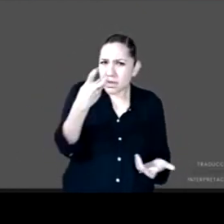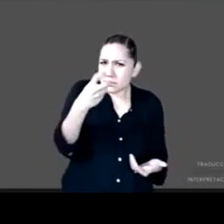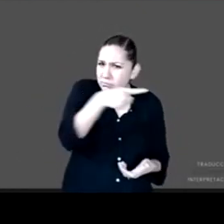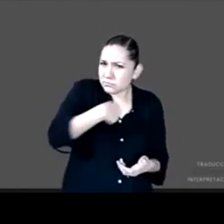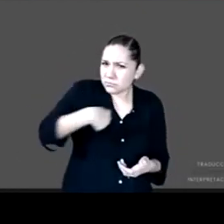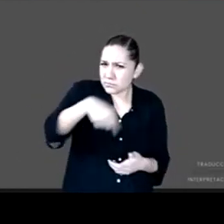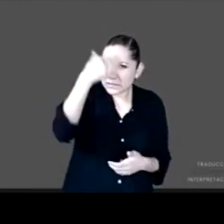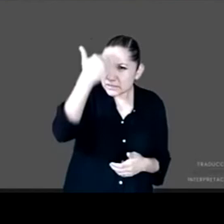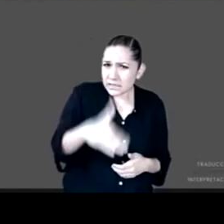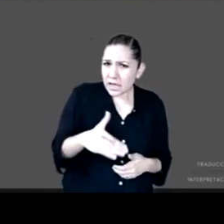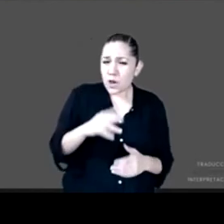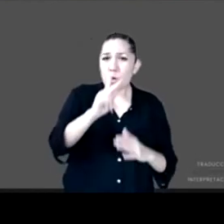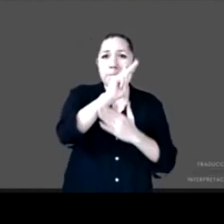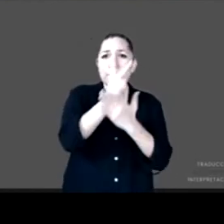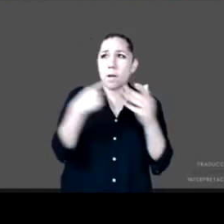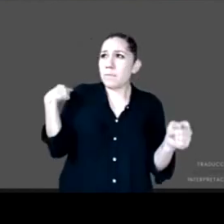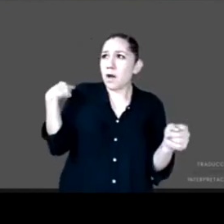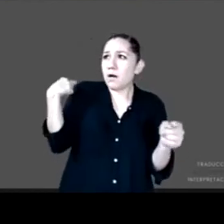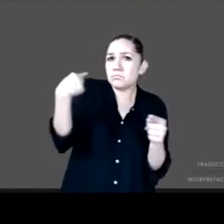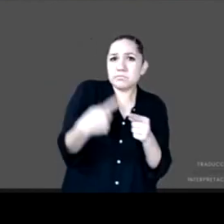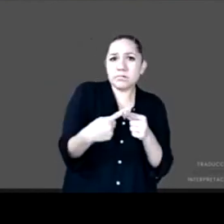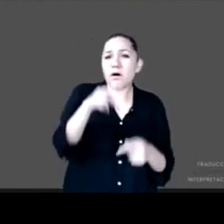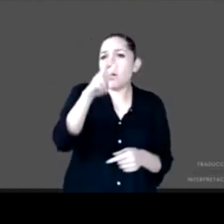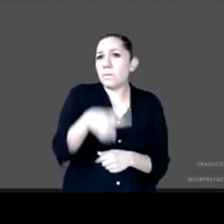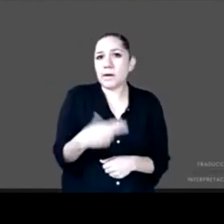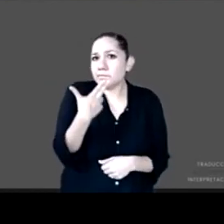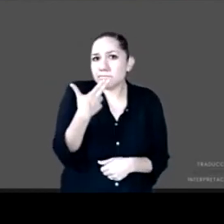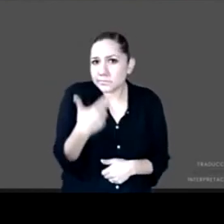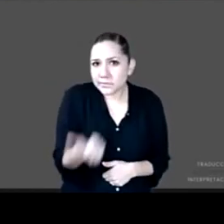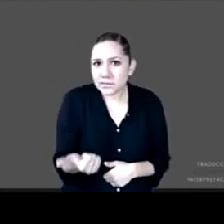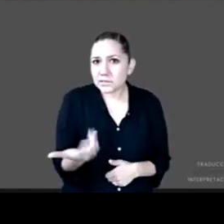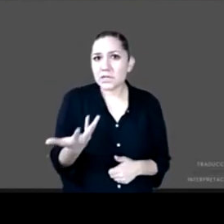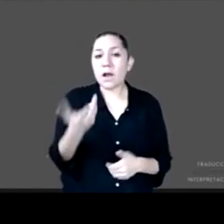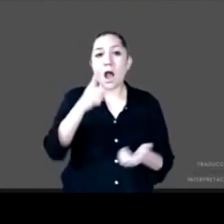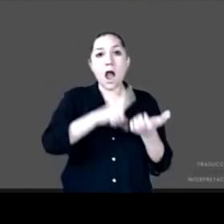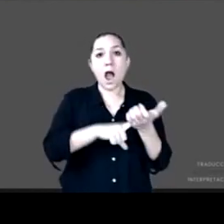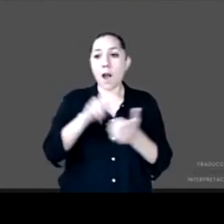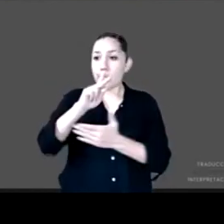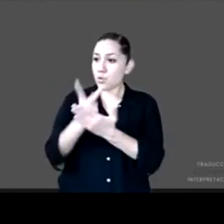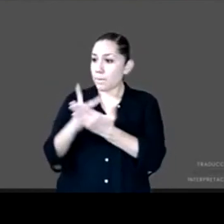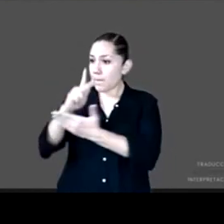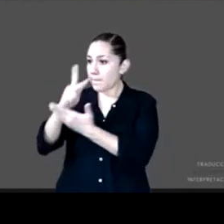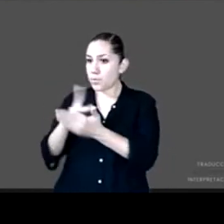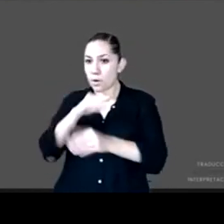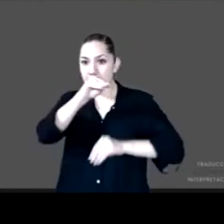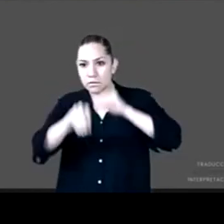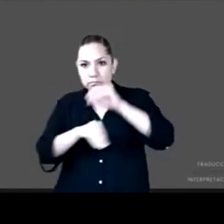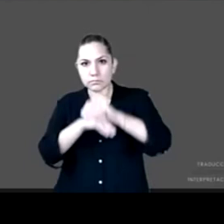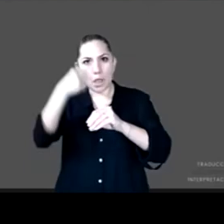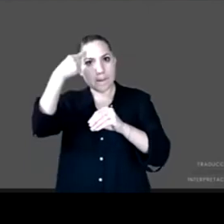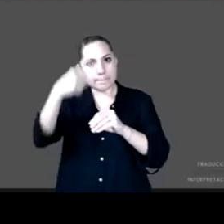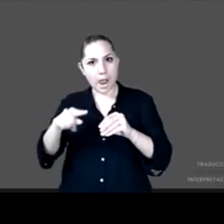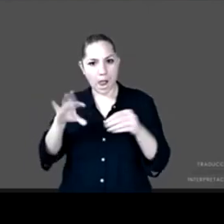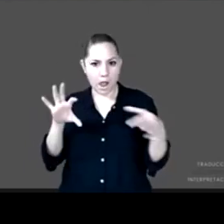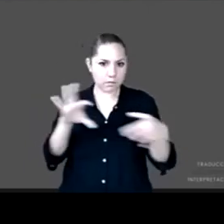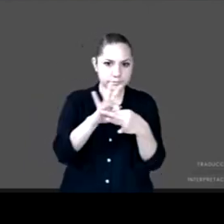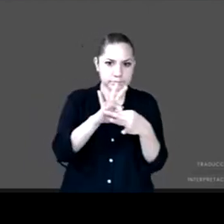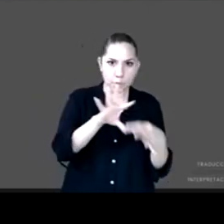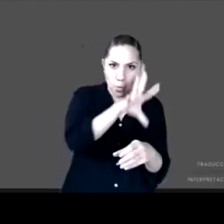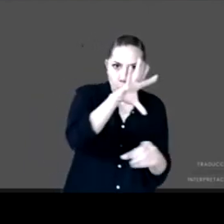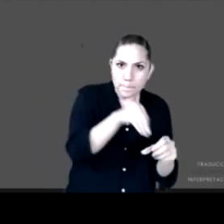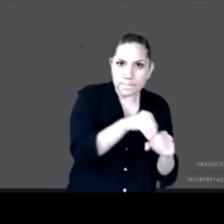programas no han sido completos ni centrados en la niñez ni han tomado en cuenta estos análisis como los que ya comentaban de